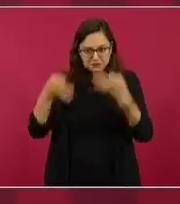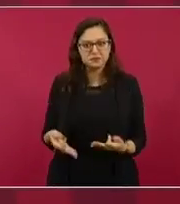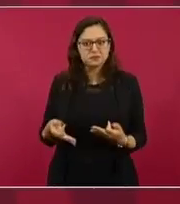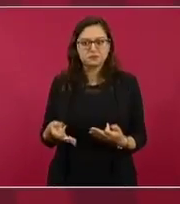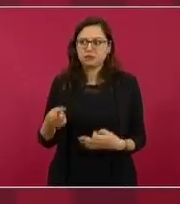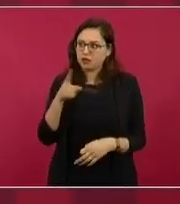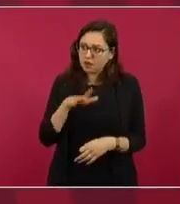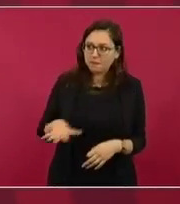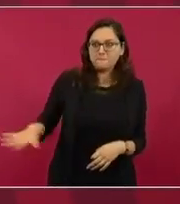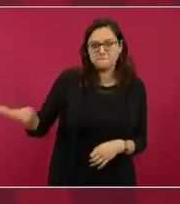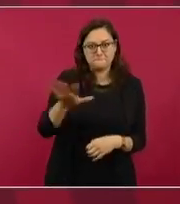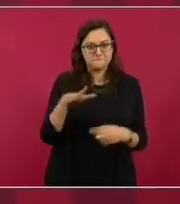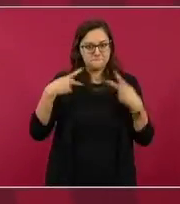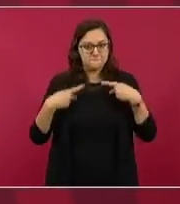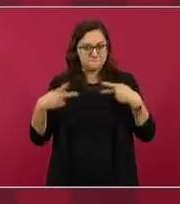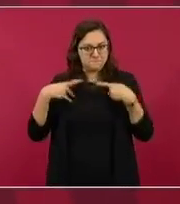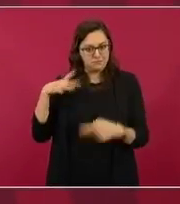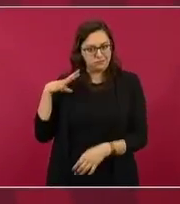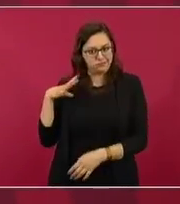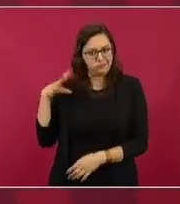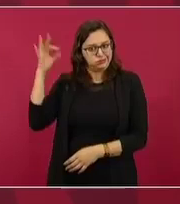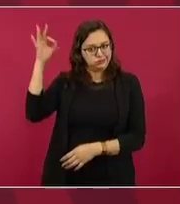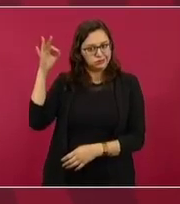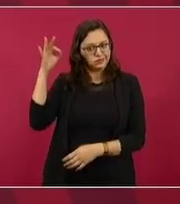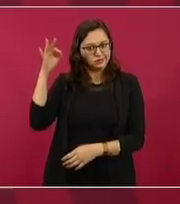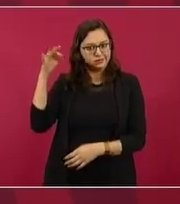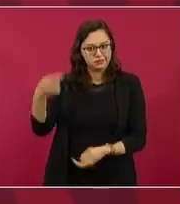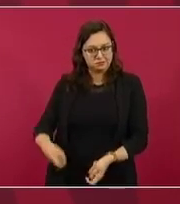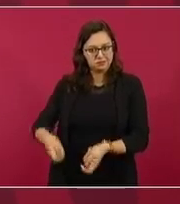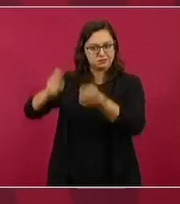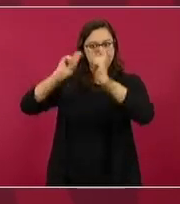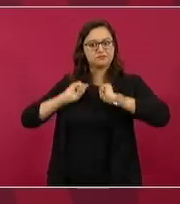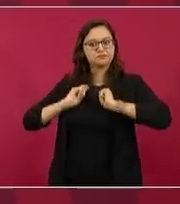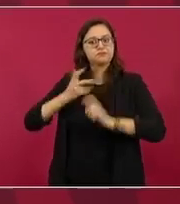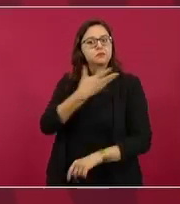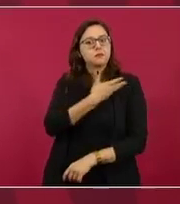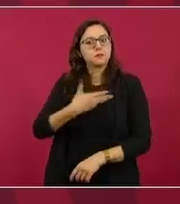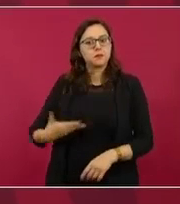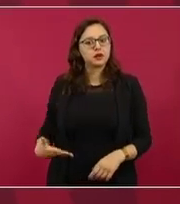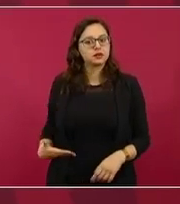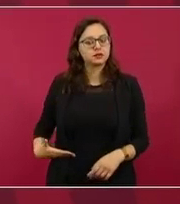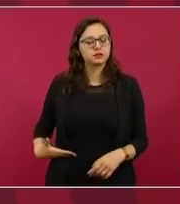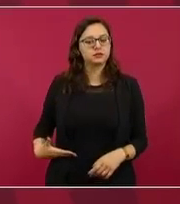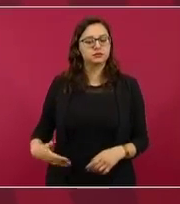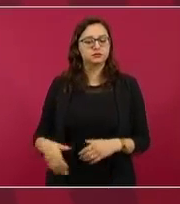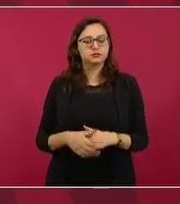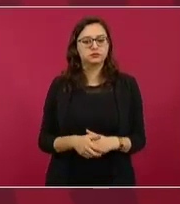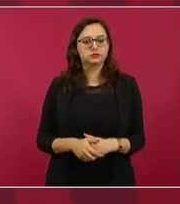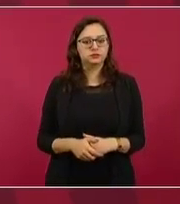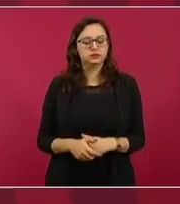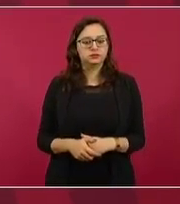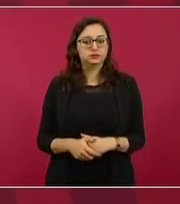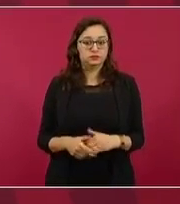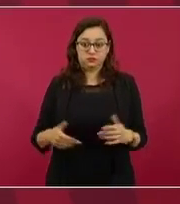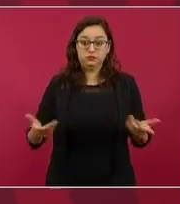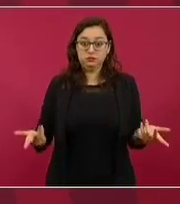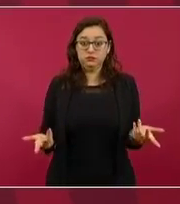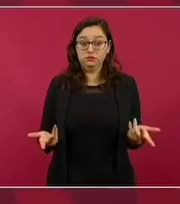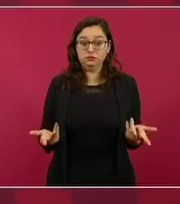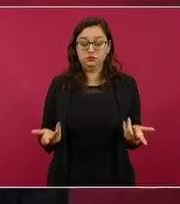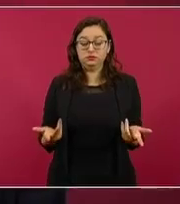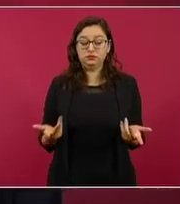electo por el pueblo, soy presidente,